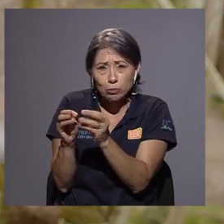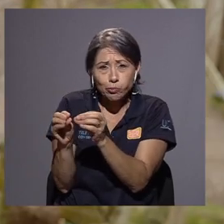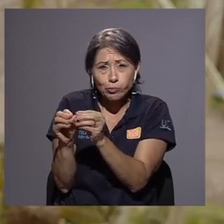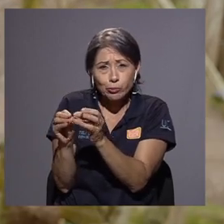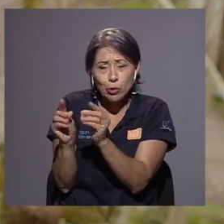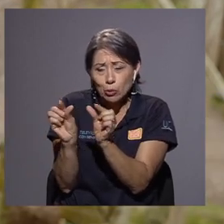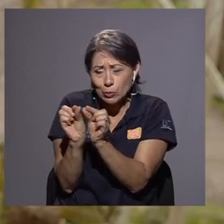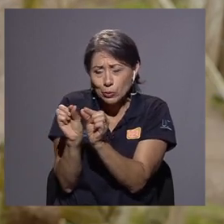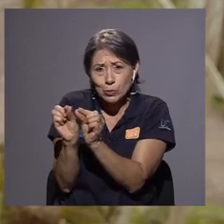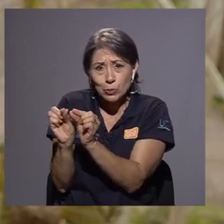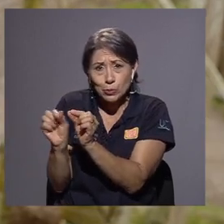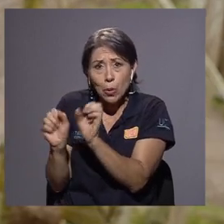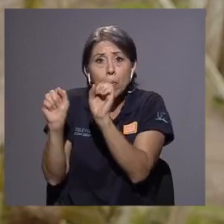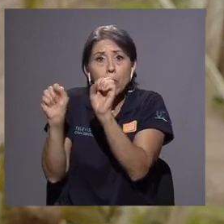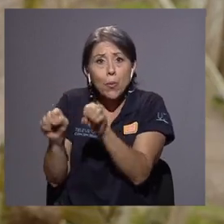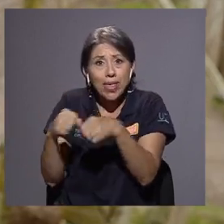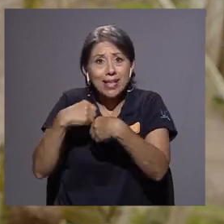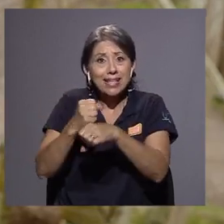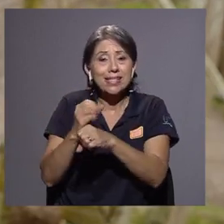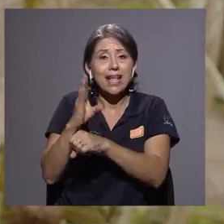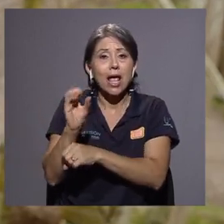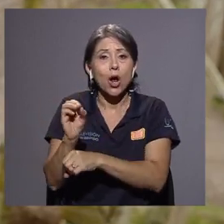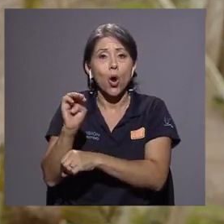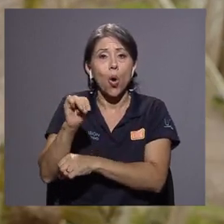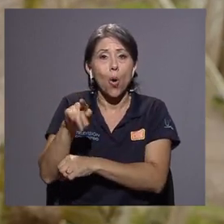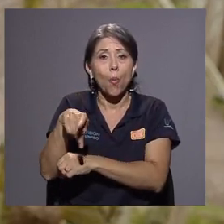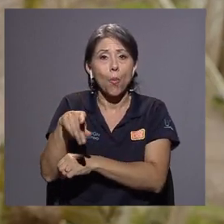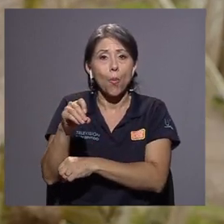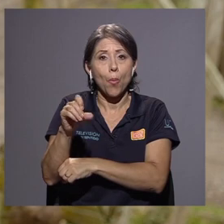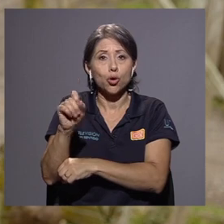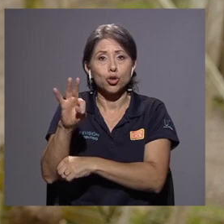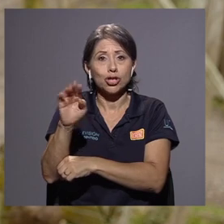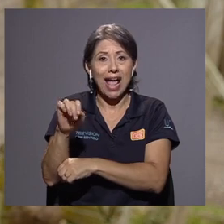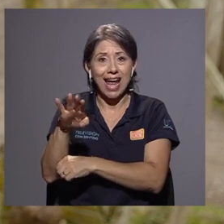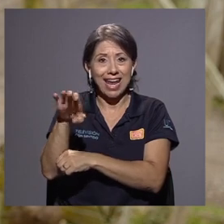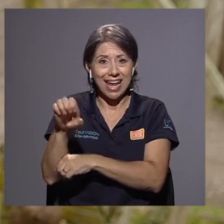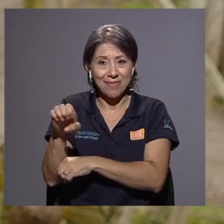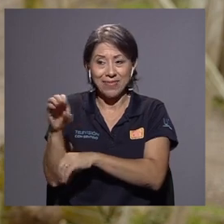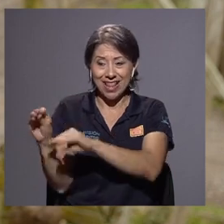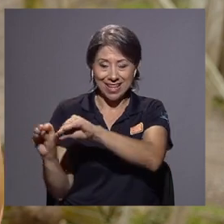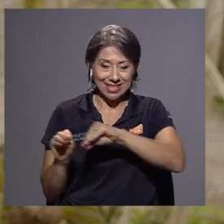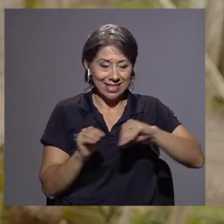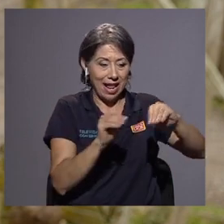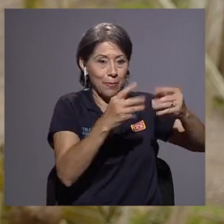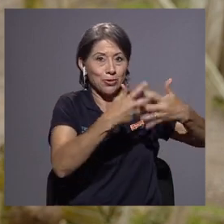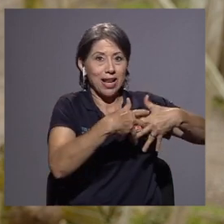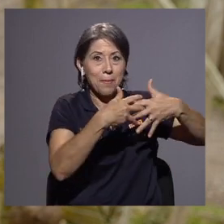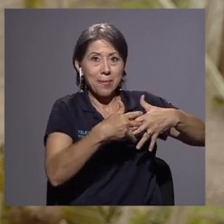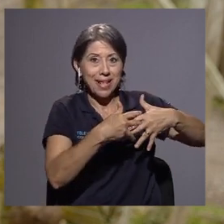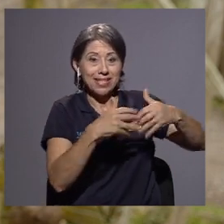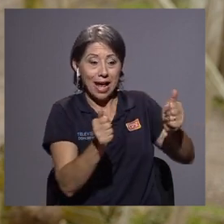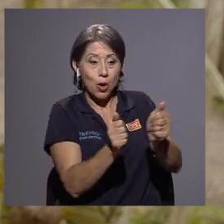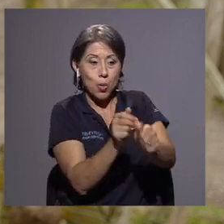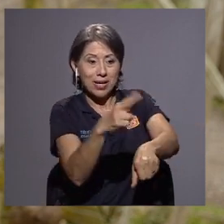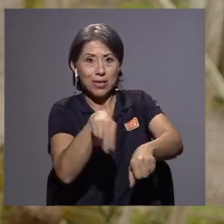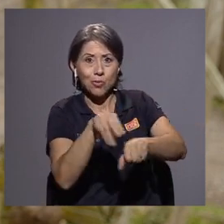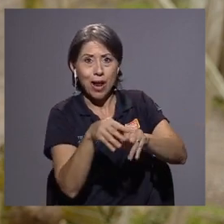suficiente pequeño para que se pueda compostar. Las traemos aquí a la empresa, a la planta de compostaje, y las